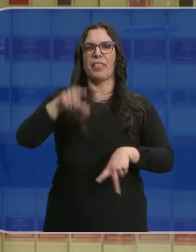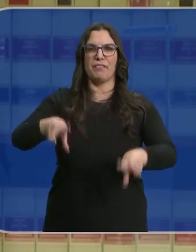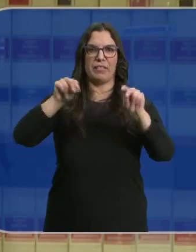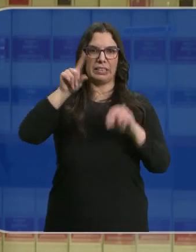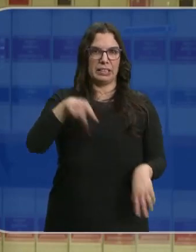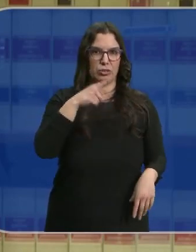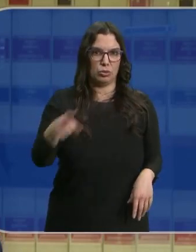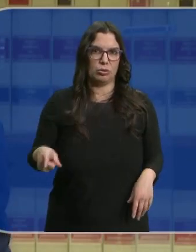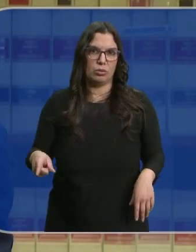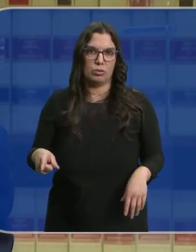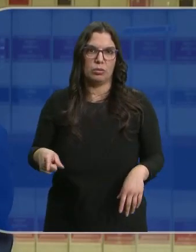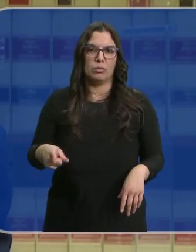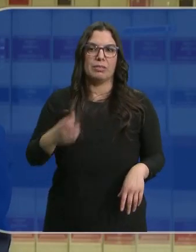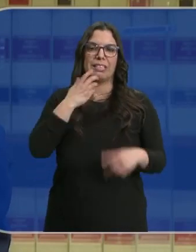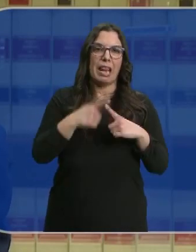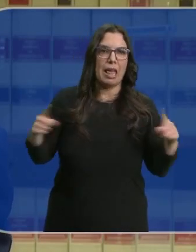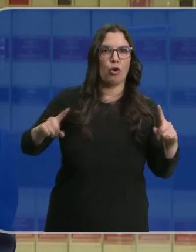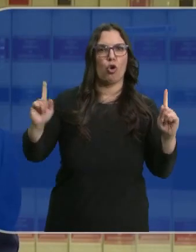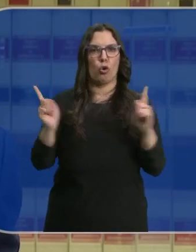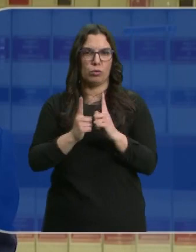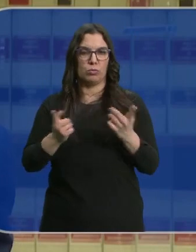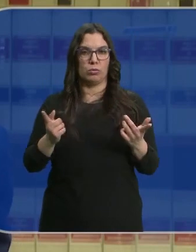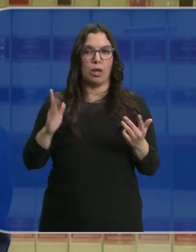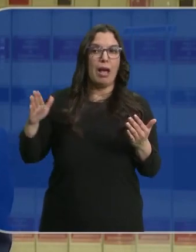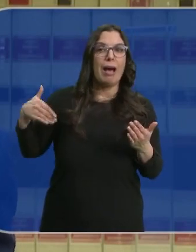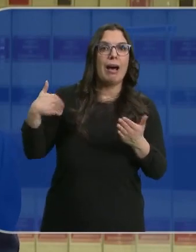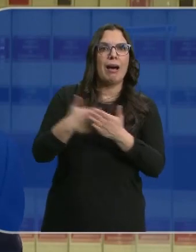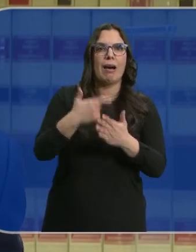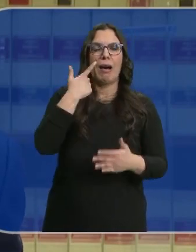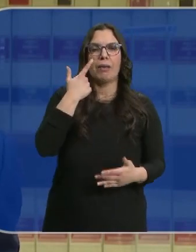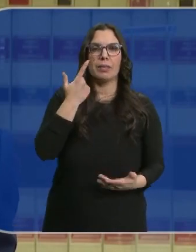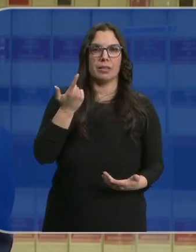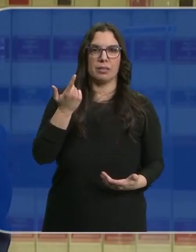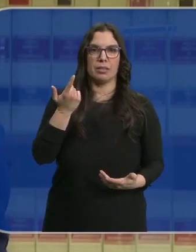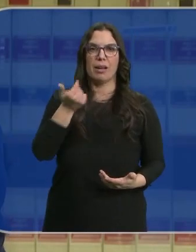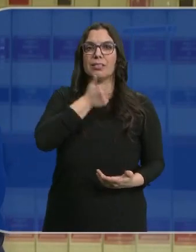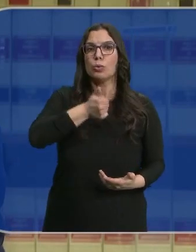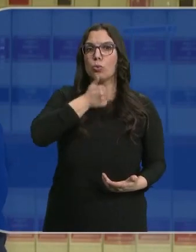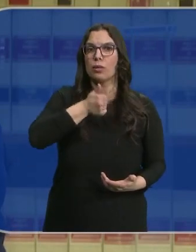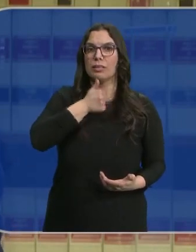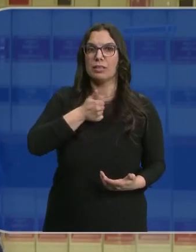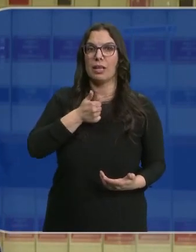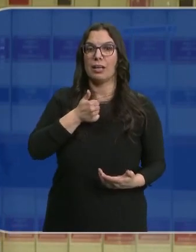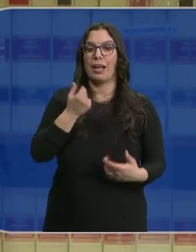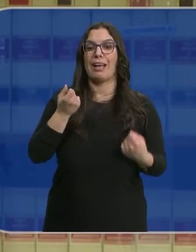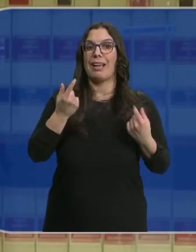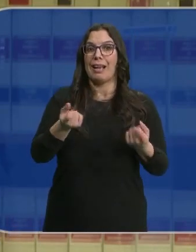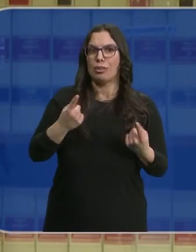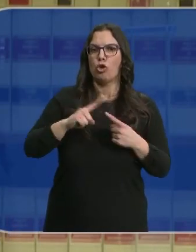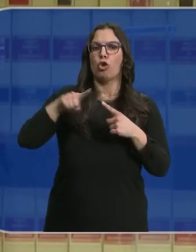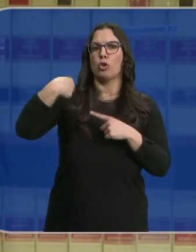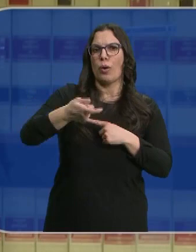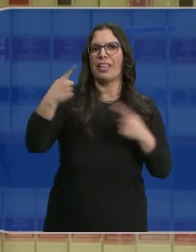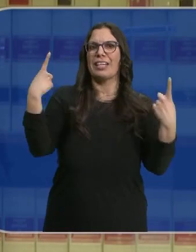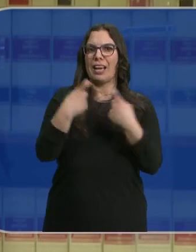terminar determinando la larga o no duración del conflicto. ¿Hasta dónde podamos aguantar los costes asociados